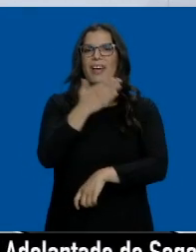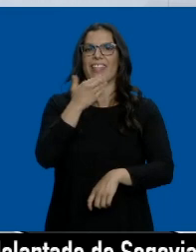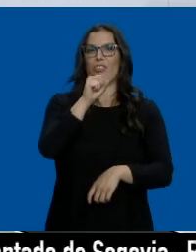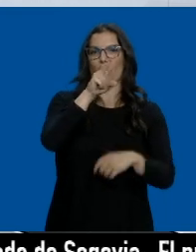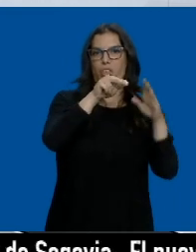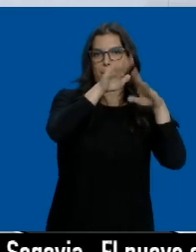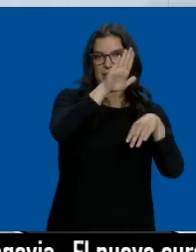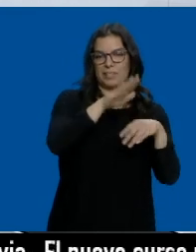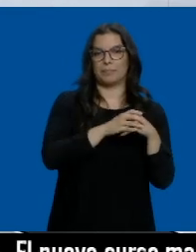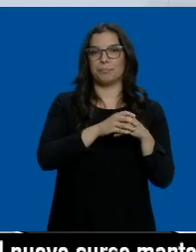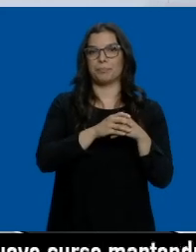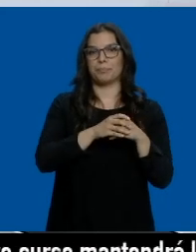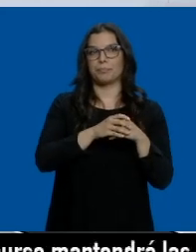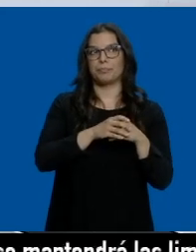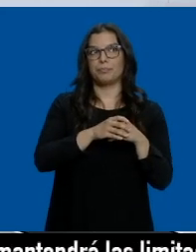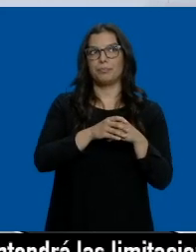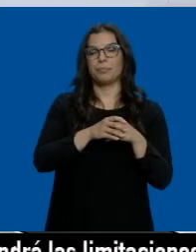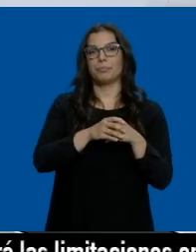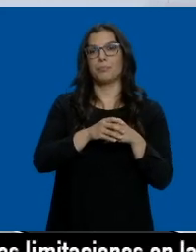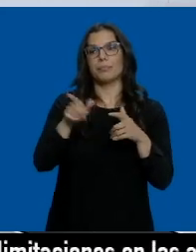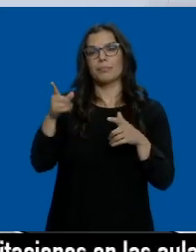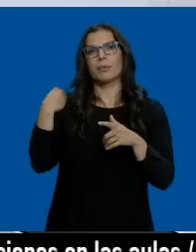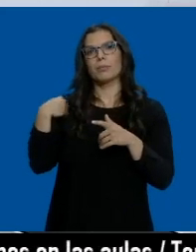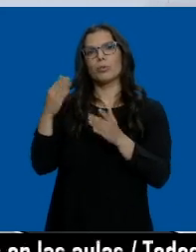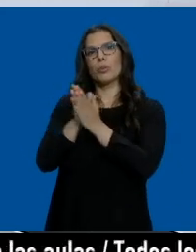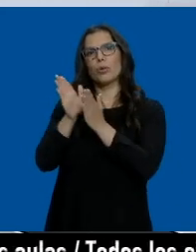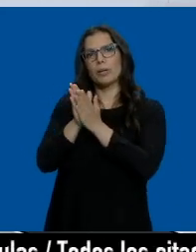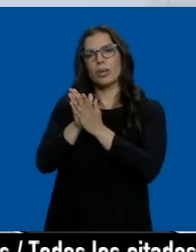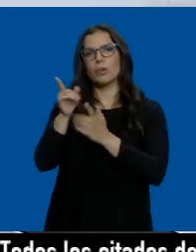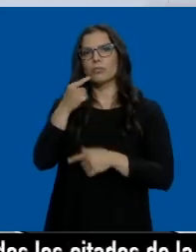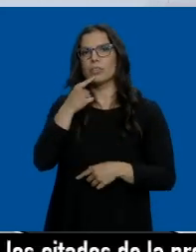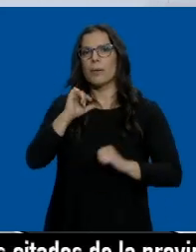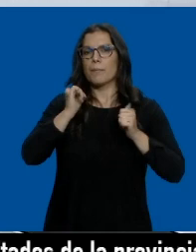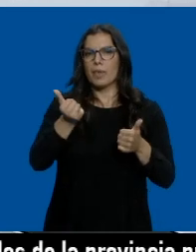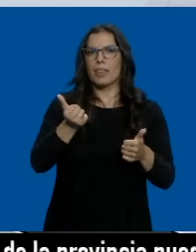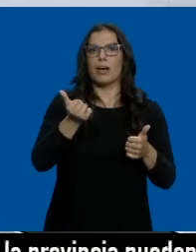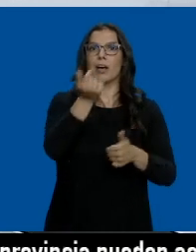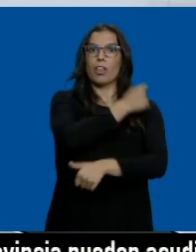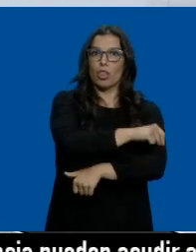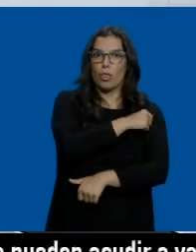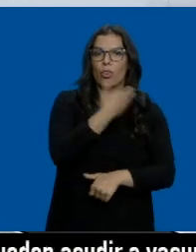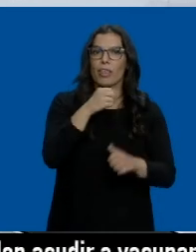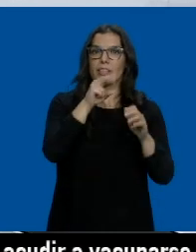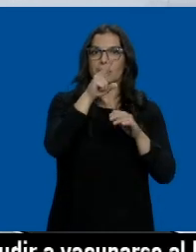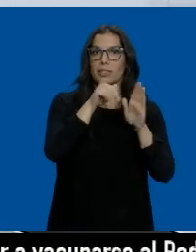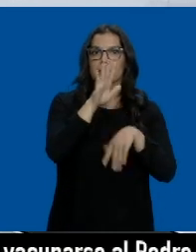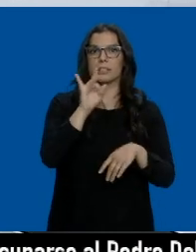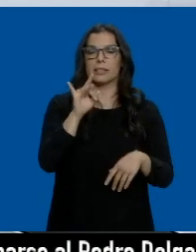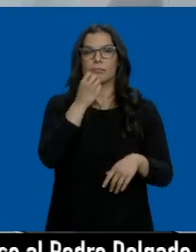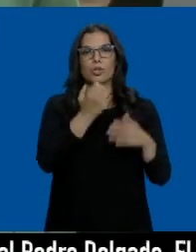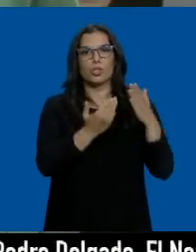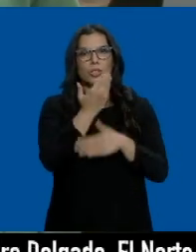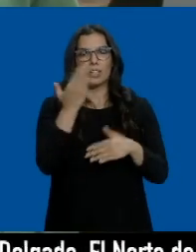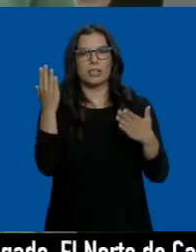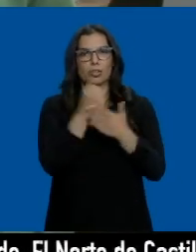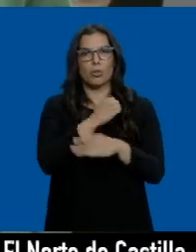de 12 años. Pedro Pablo Odoña, ¿se abre la administración de dosis a los de más de 12 años? Sí, buenos días Pilar, buenos días a